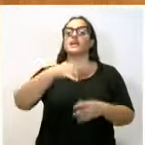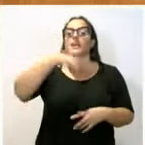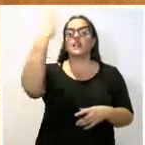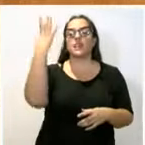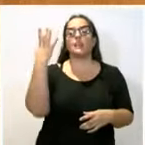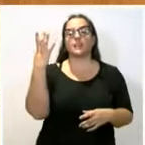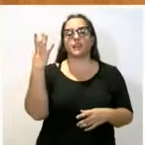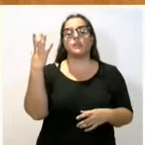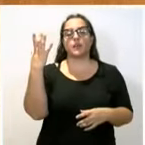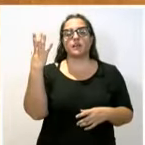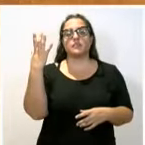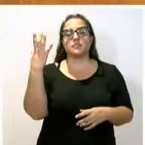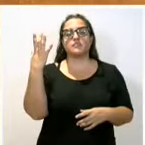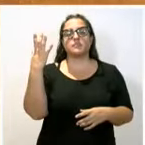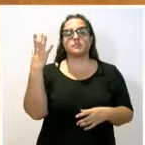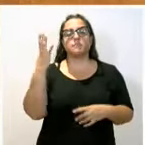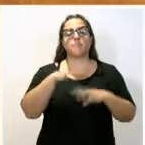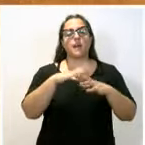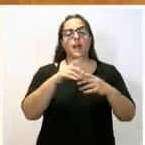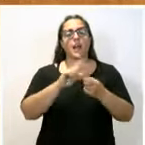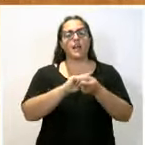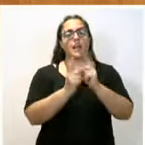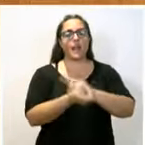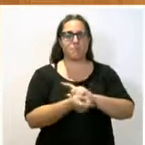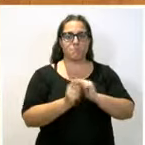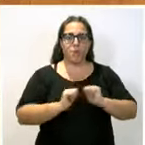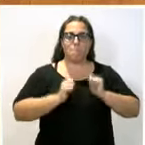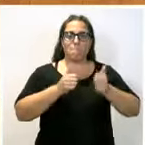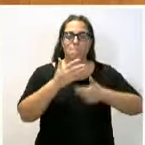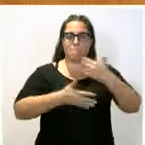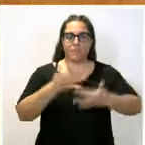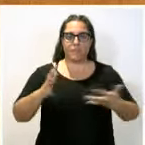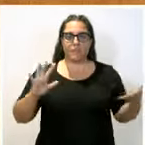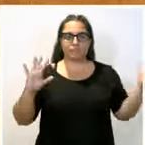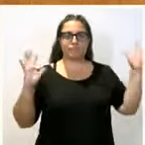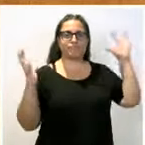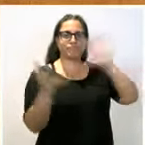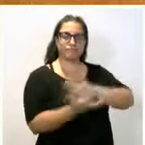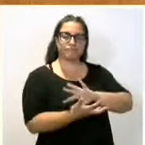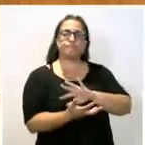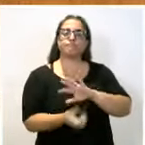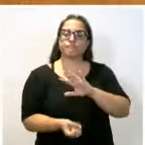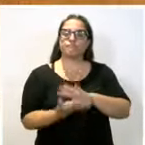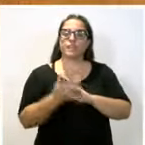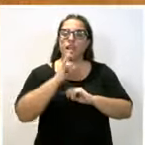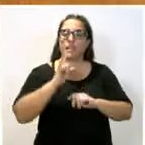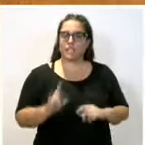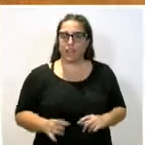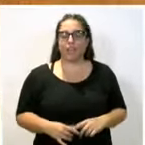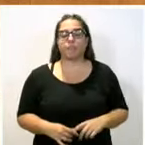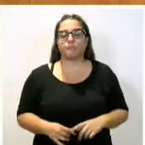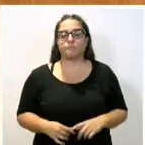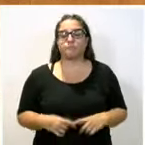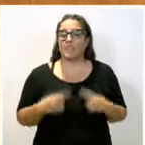para ir cambiando y construyendo ese cambio hacia la transformación en la generación de electricidad. Y es